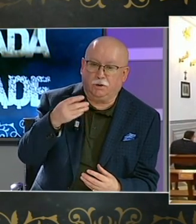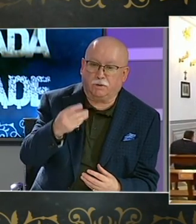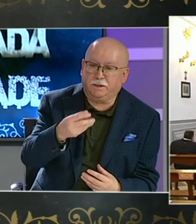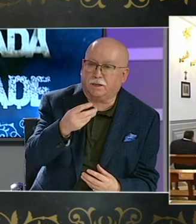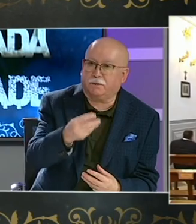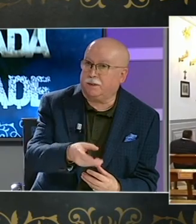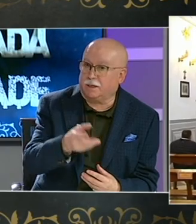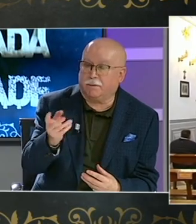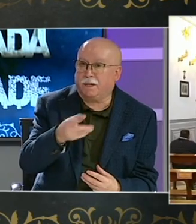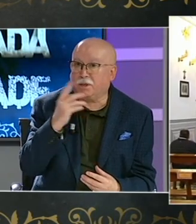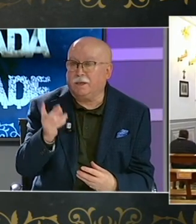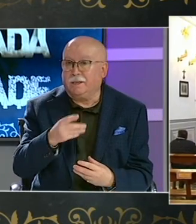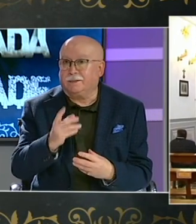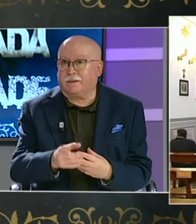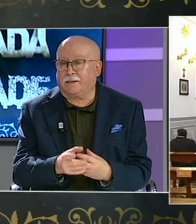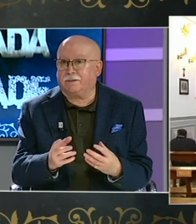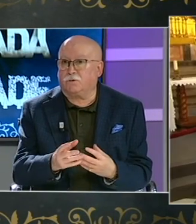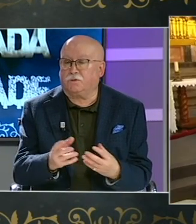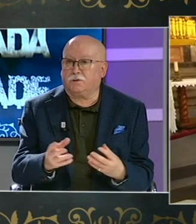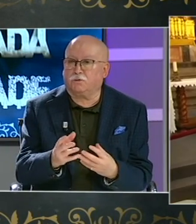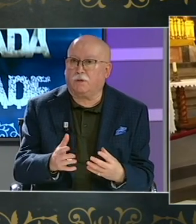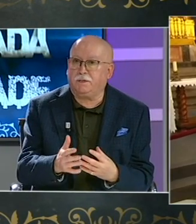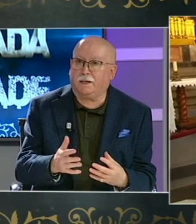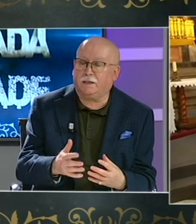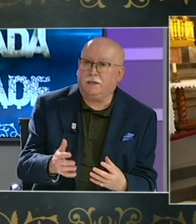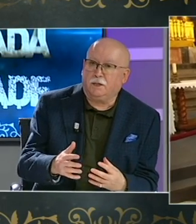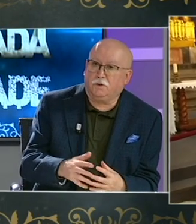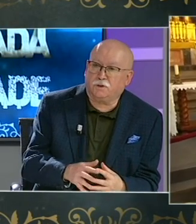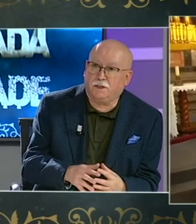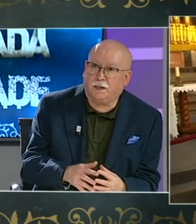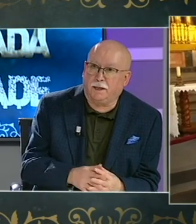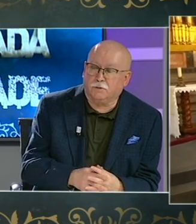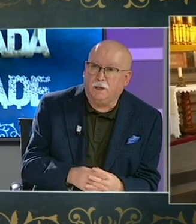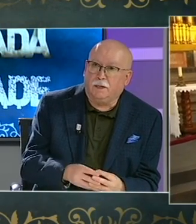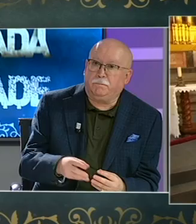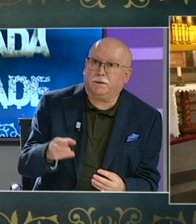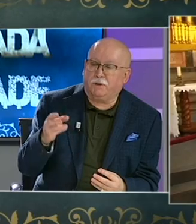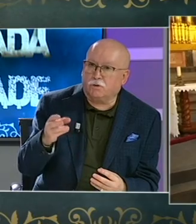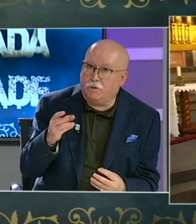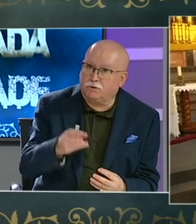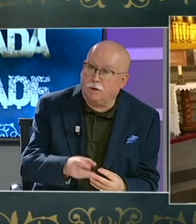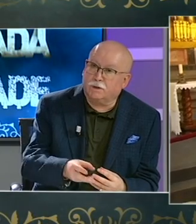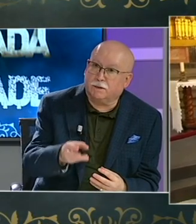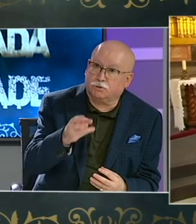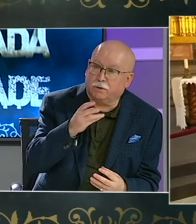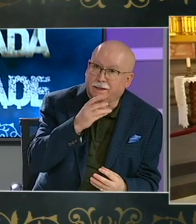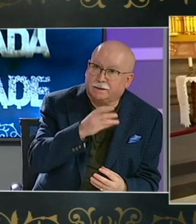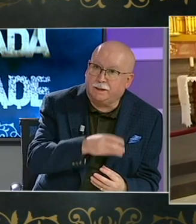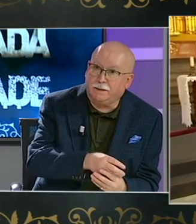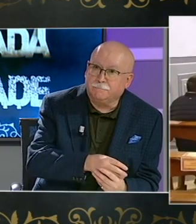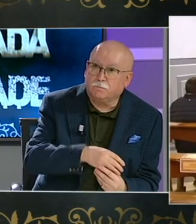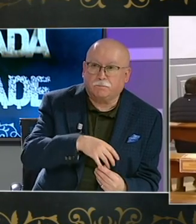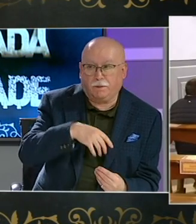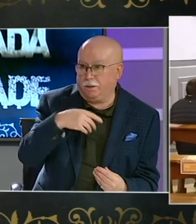lo que allí representan que parece ser que ese concepto todavía aquí no se tiene claro me refiero en cuanto a lo que se votó del